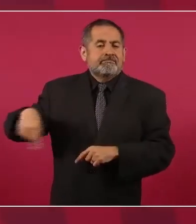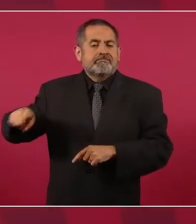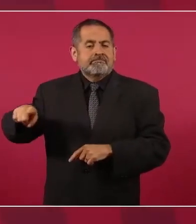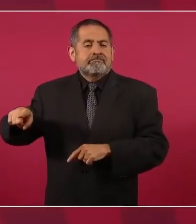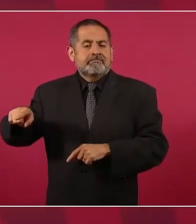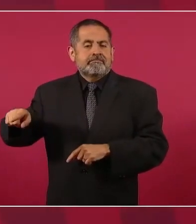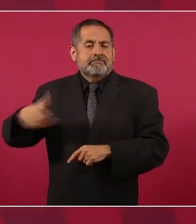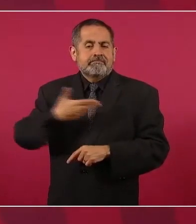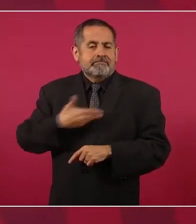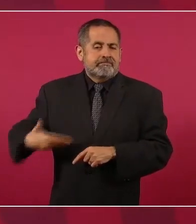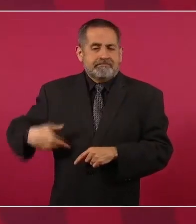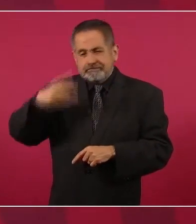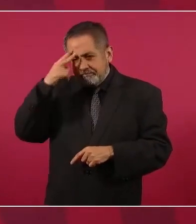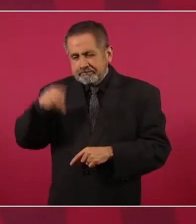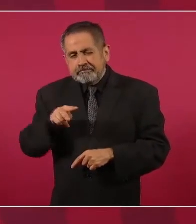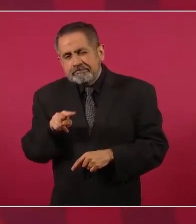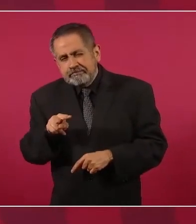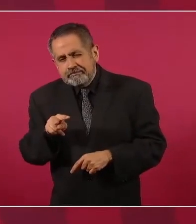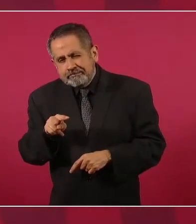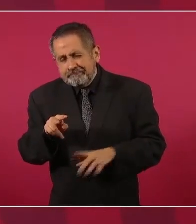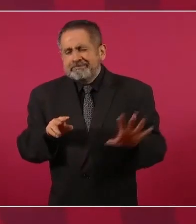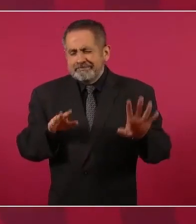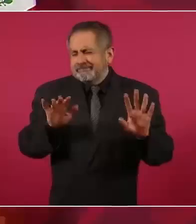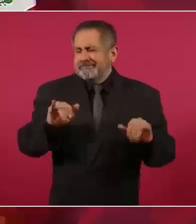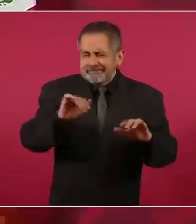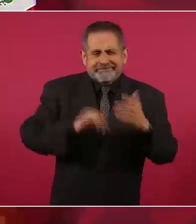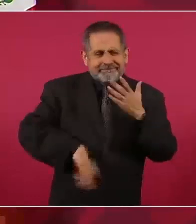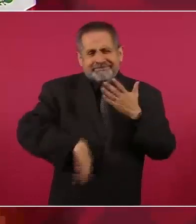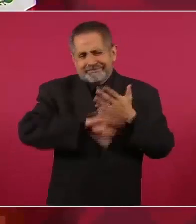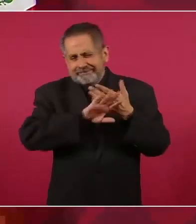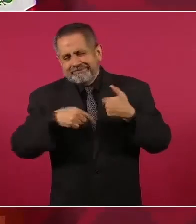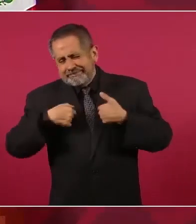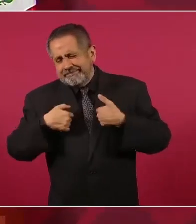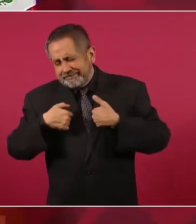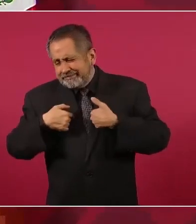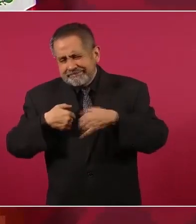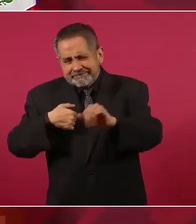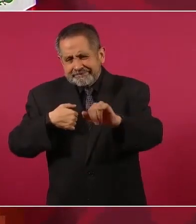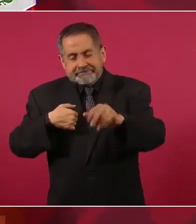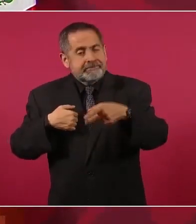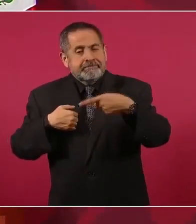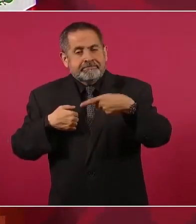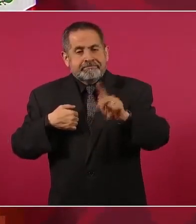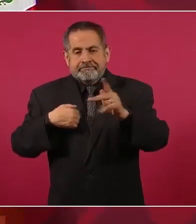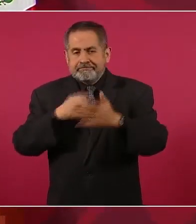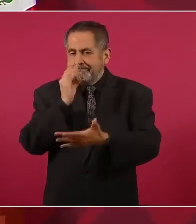presidente de México. Sí, también, pero